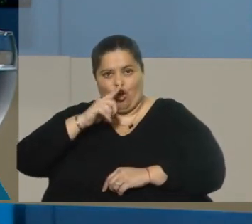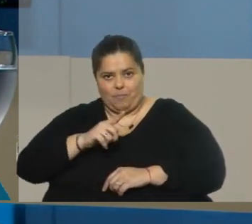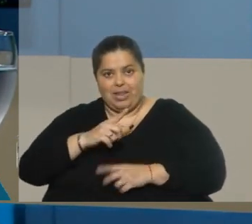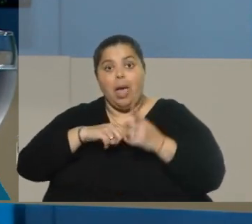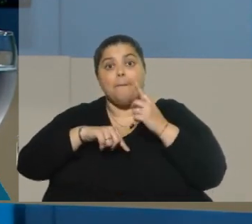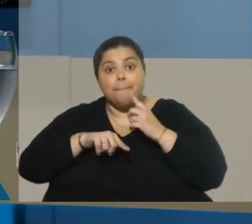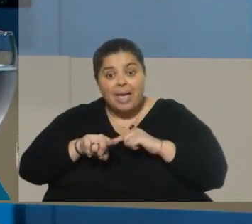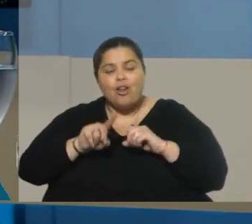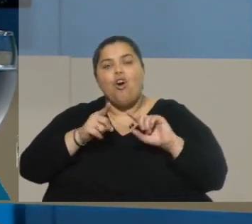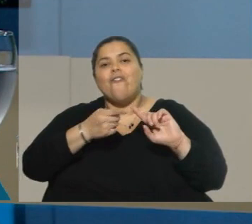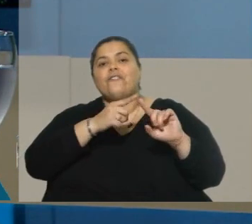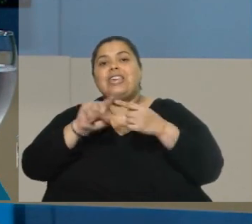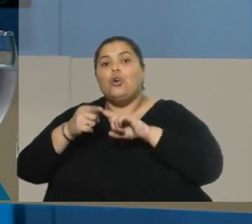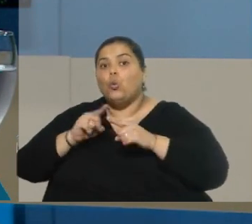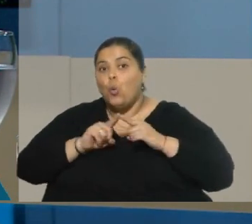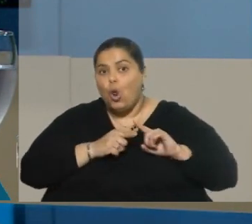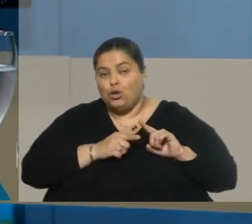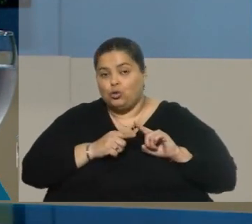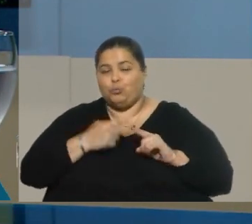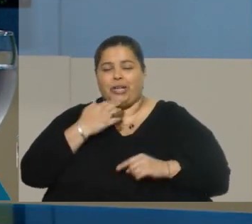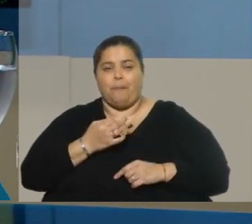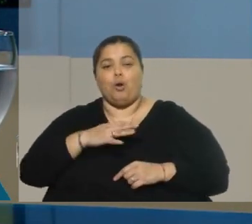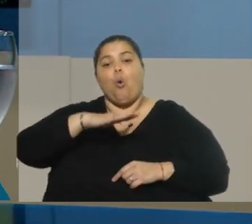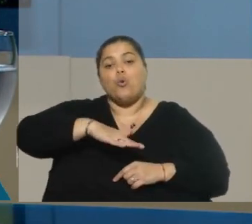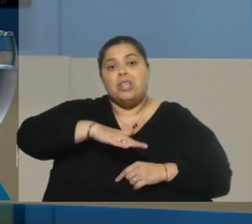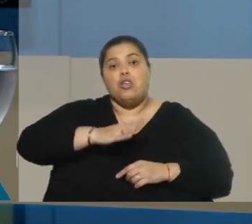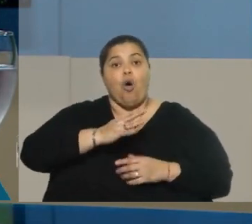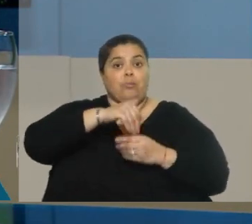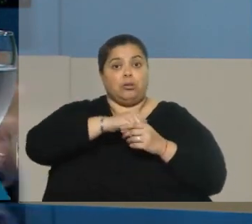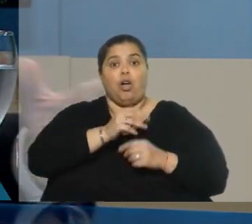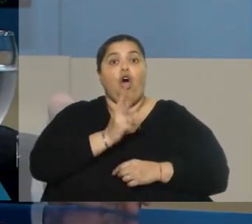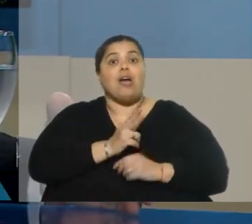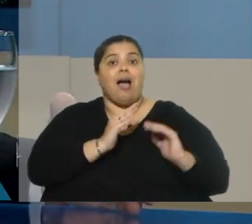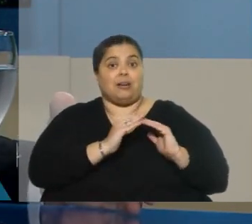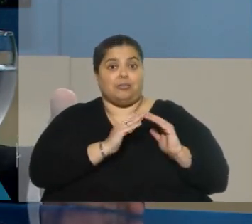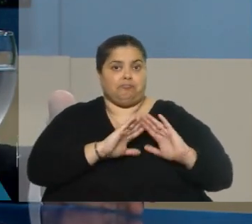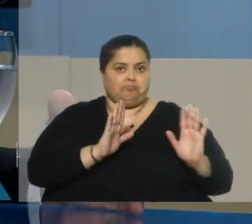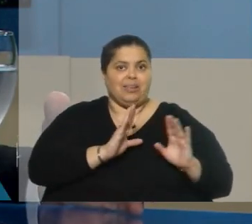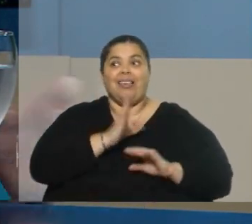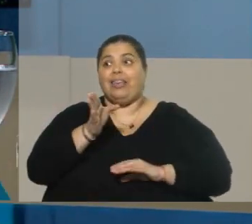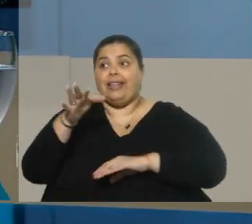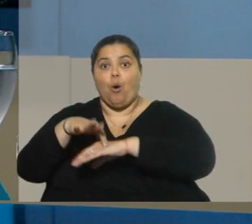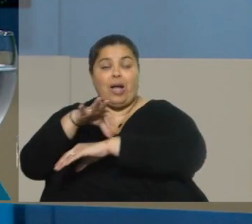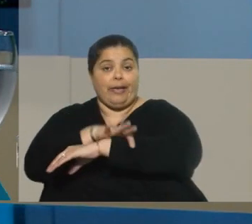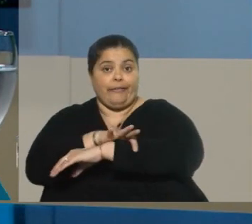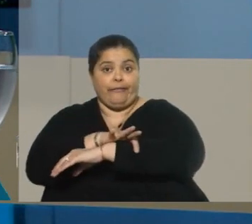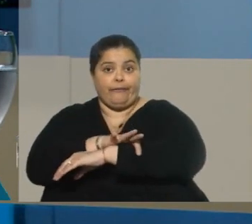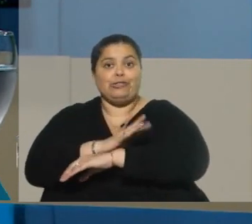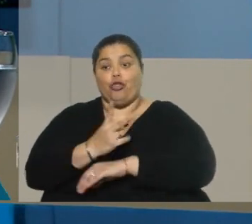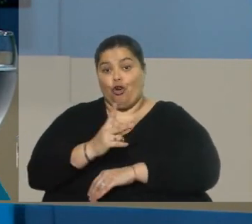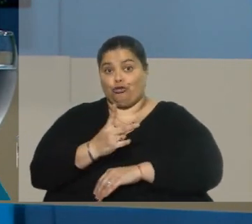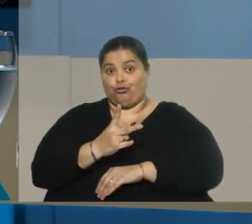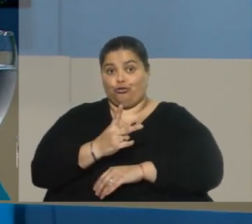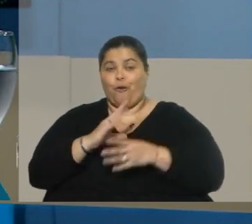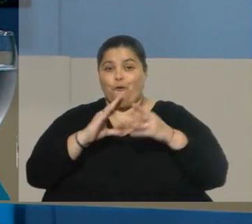vínculos, de las vinculaciones que el INAO, porque un niño puede estar en un centro de 24 horas y asistir a un CAIF, o sea que ya son dos vinculaciones,